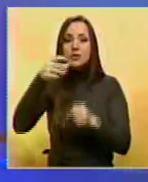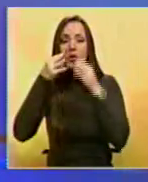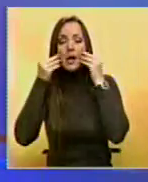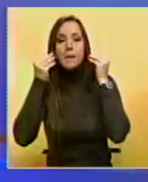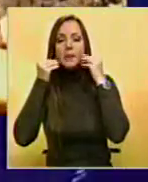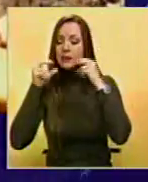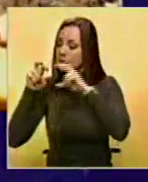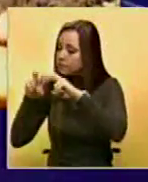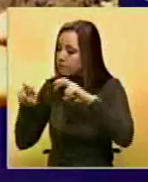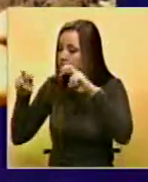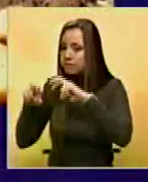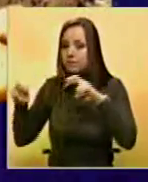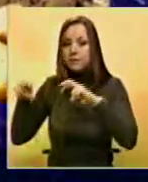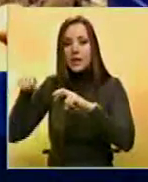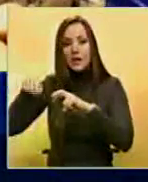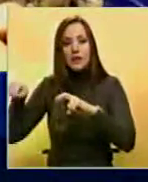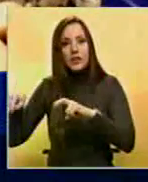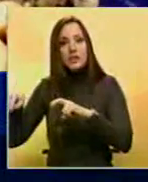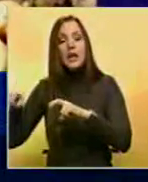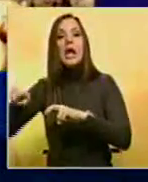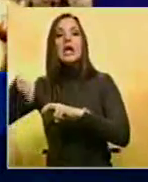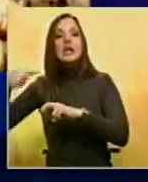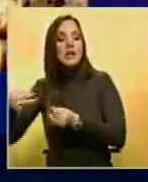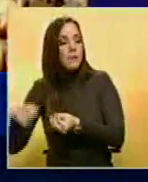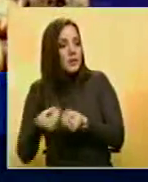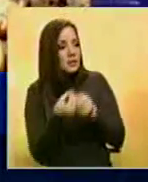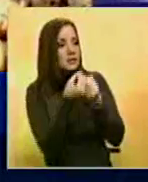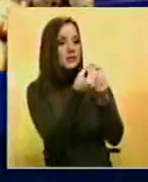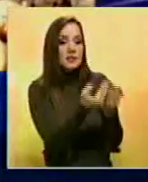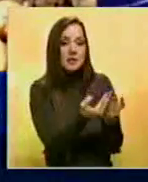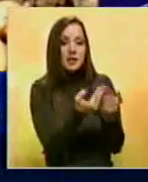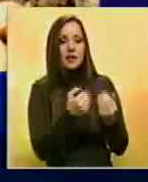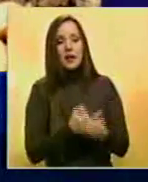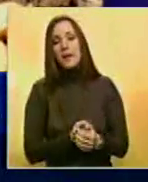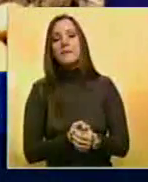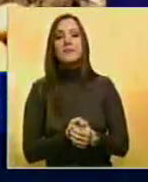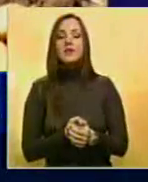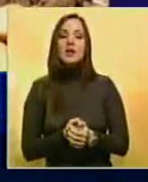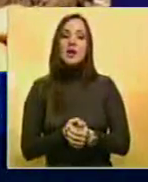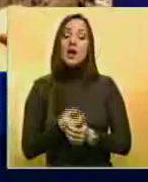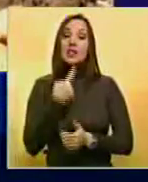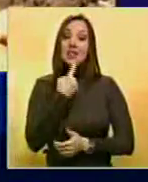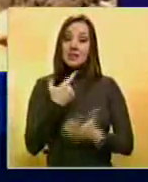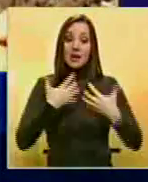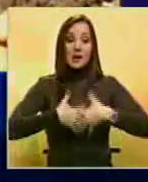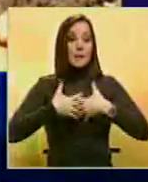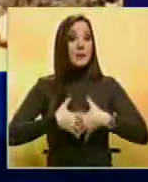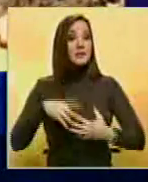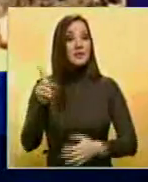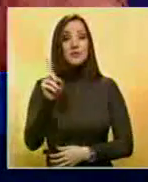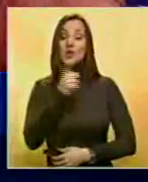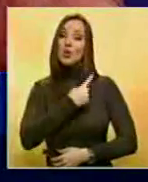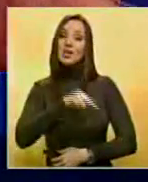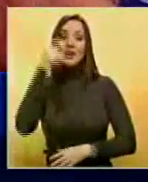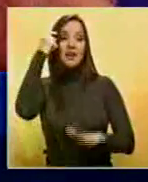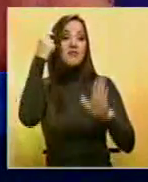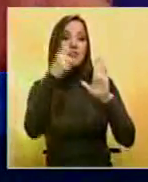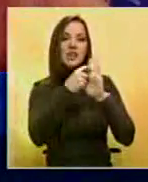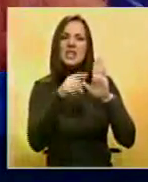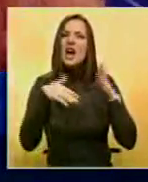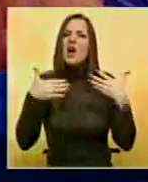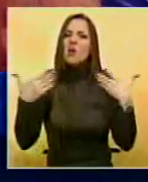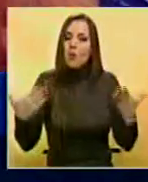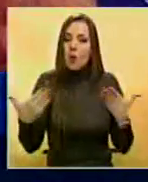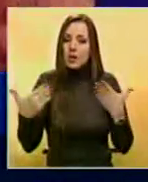venezolano. En una misiva recibida por el presidente de la federación, Julio Cruz, la empresa señala que aún no cuentan con la fecha en que se